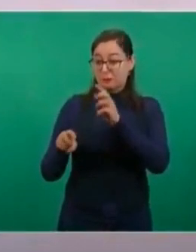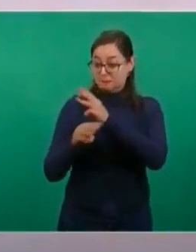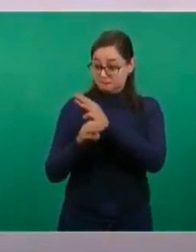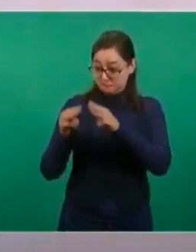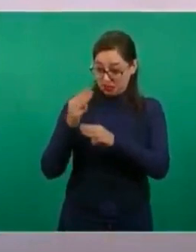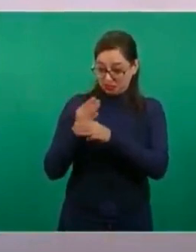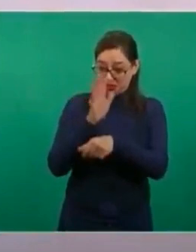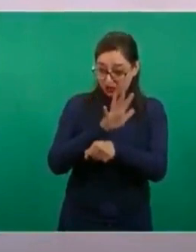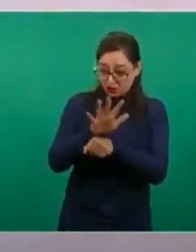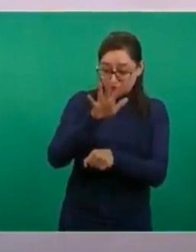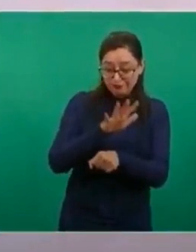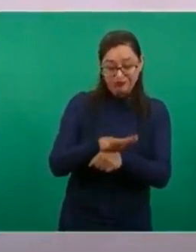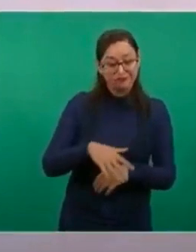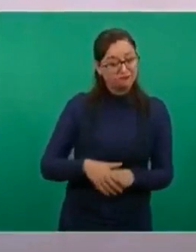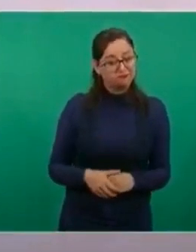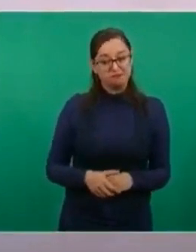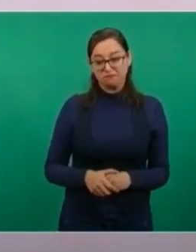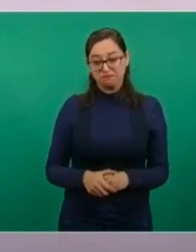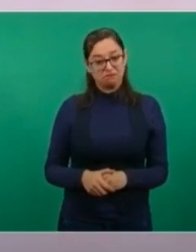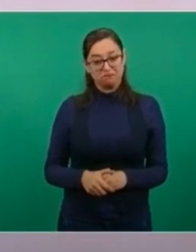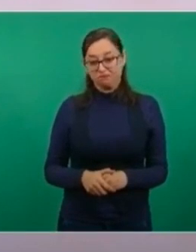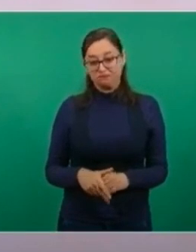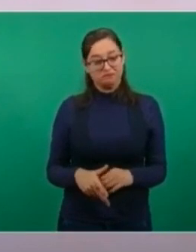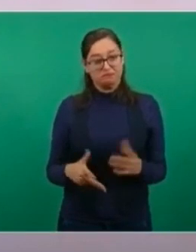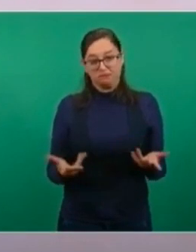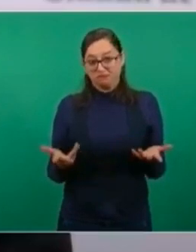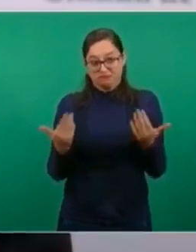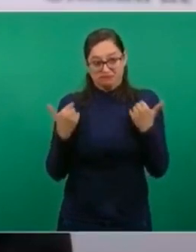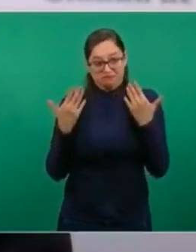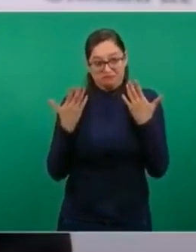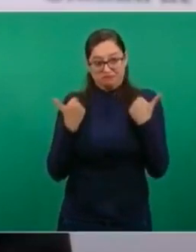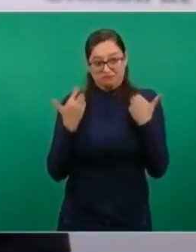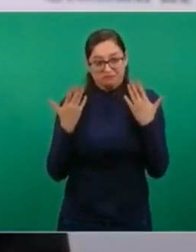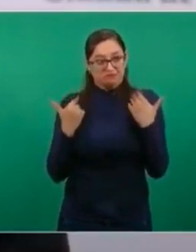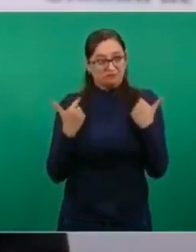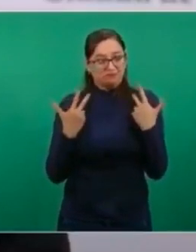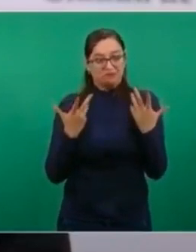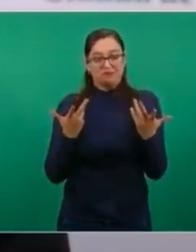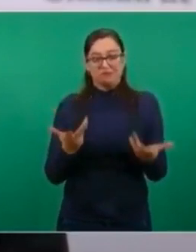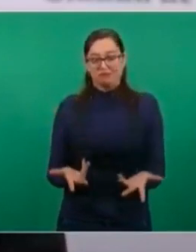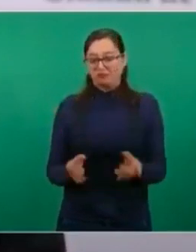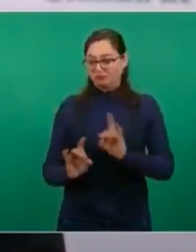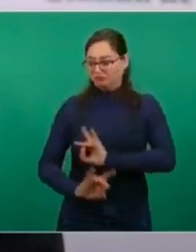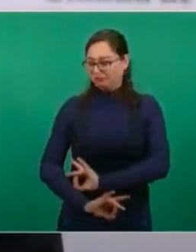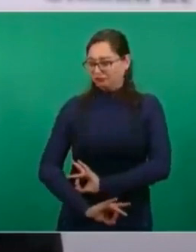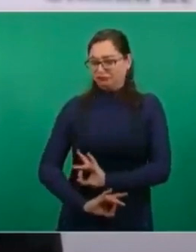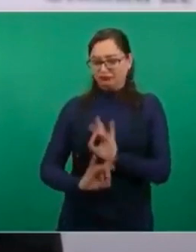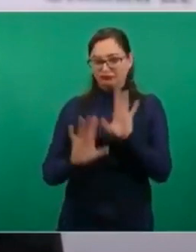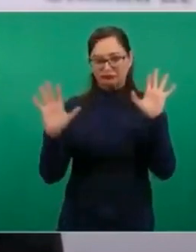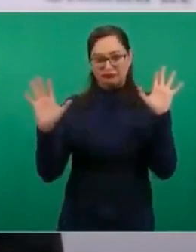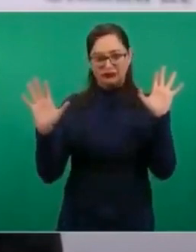necesaria, porque no teníamos equipos